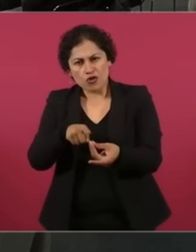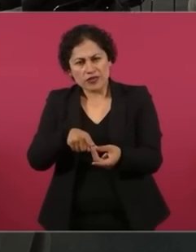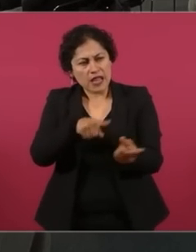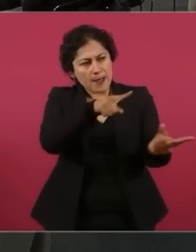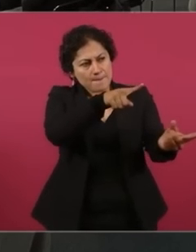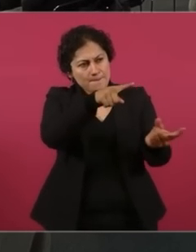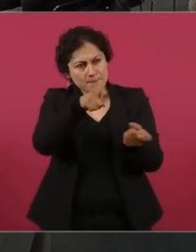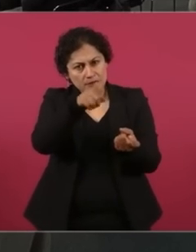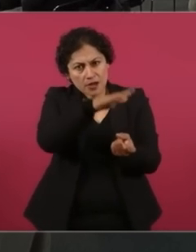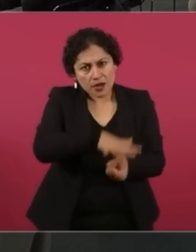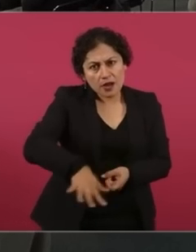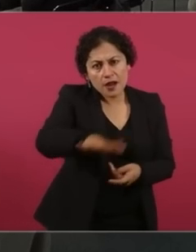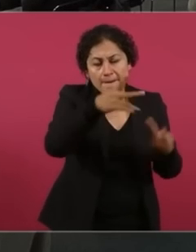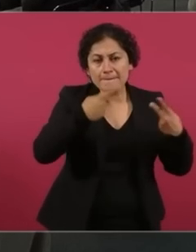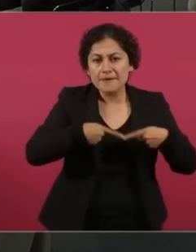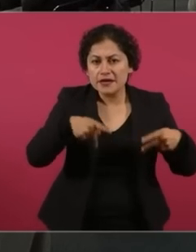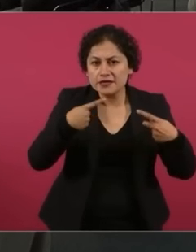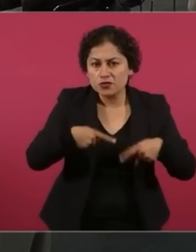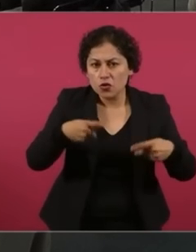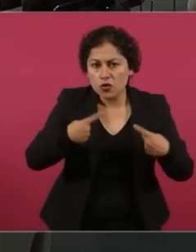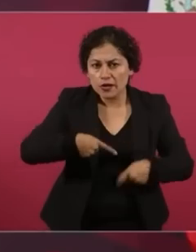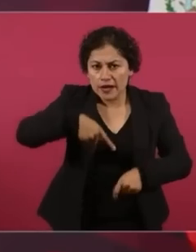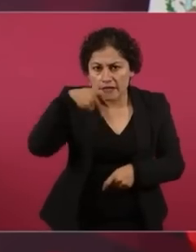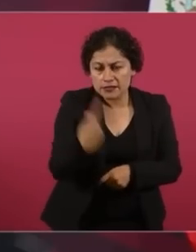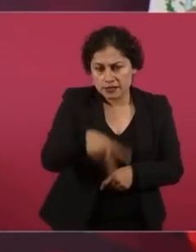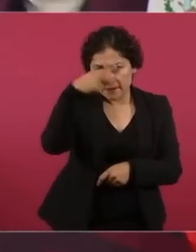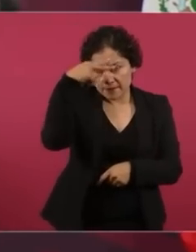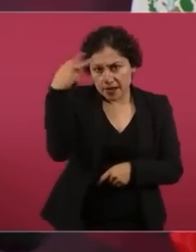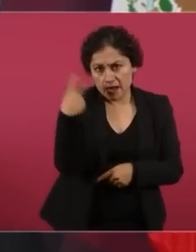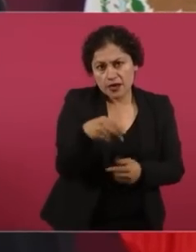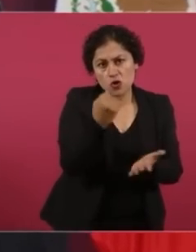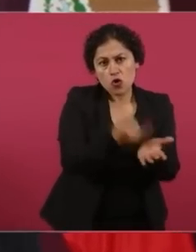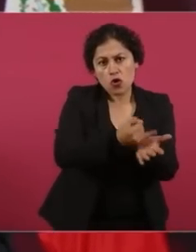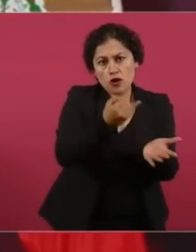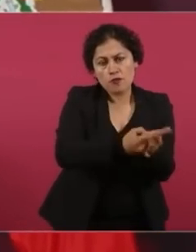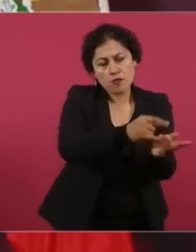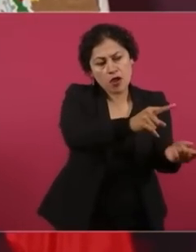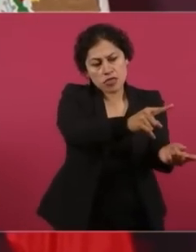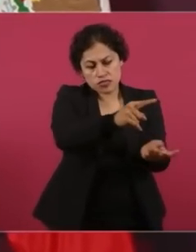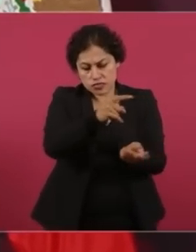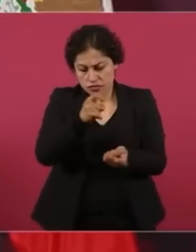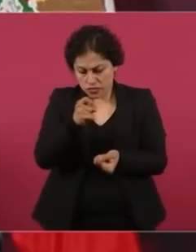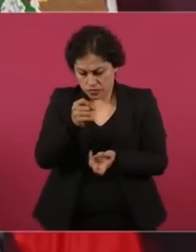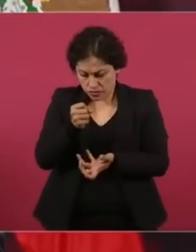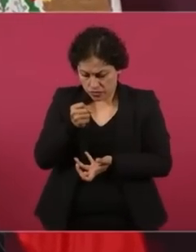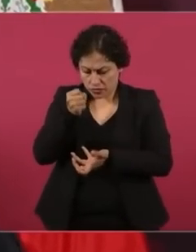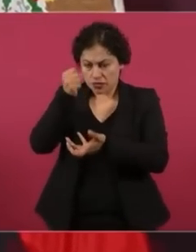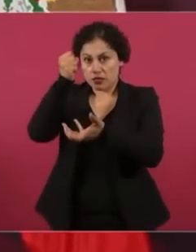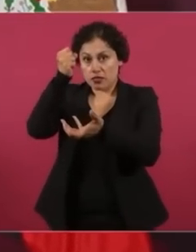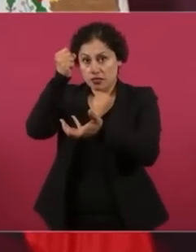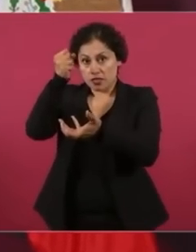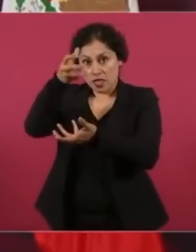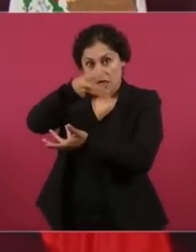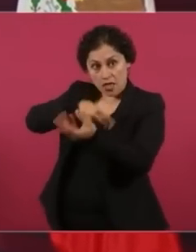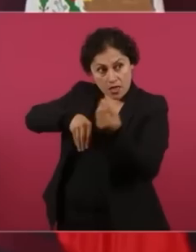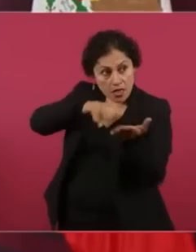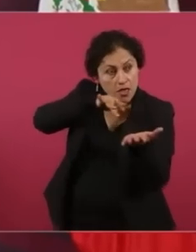entregaban a la gente, sino servía para